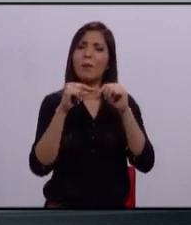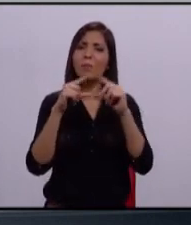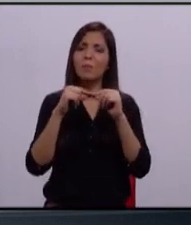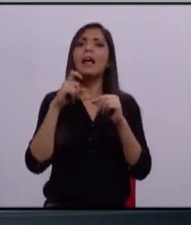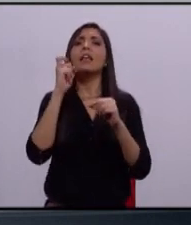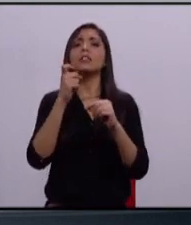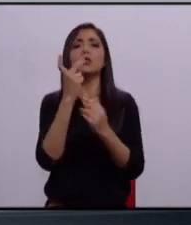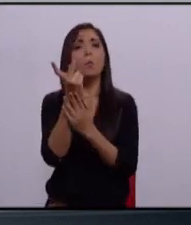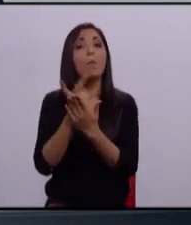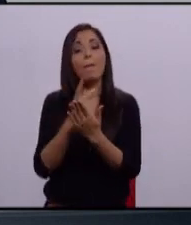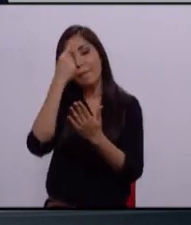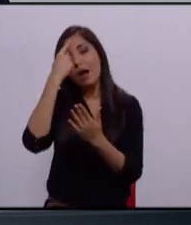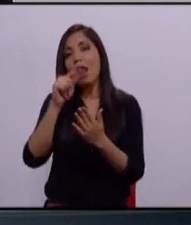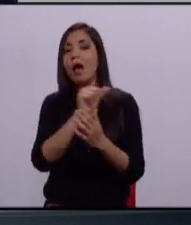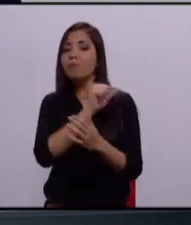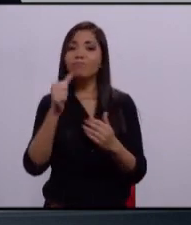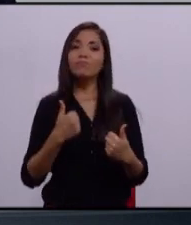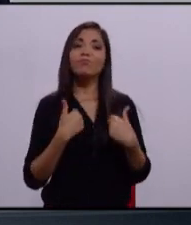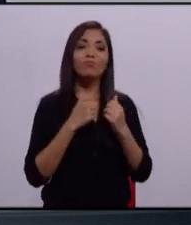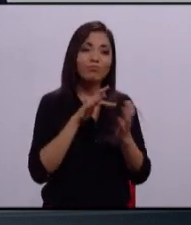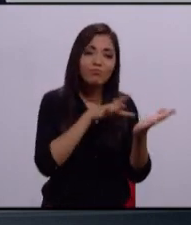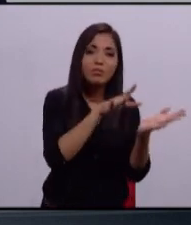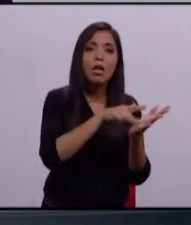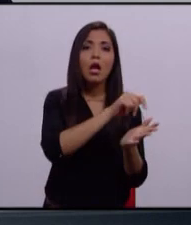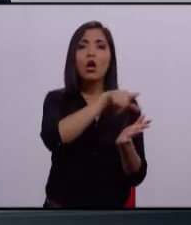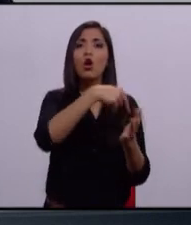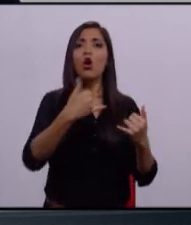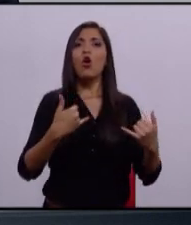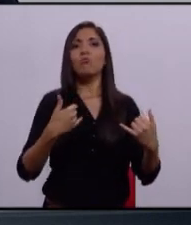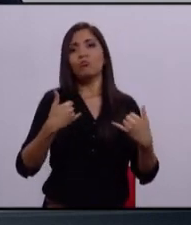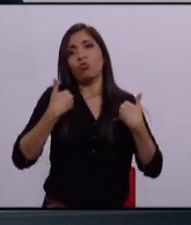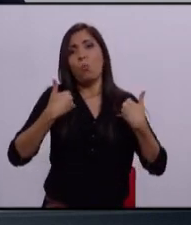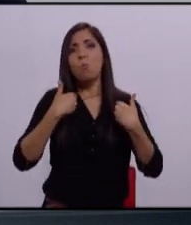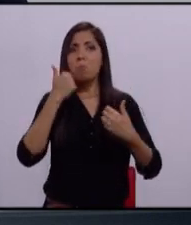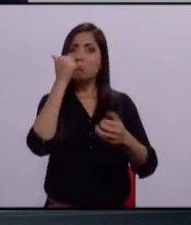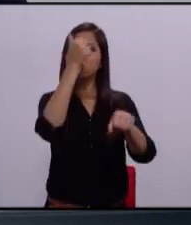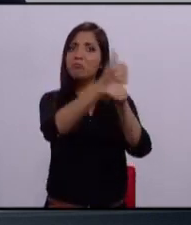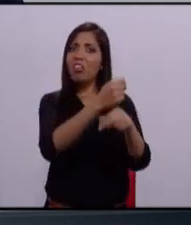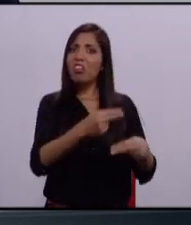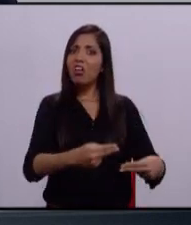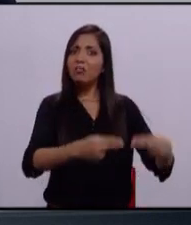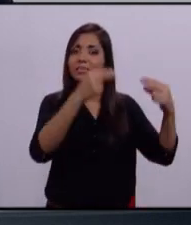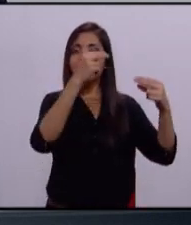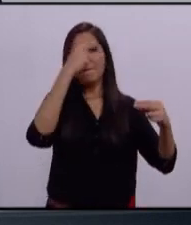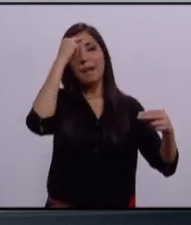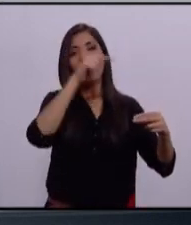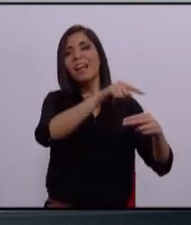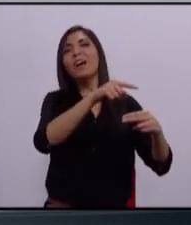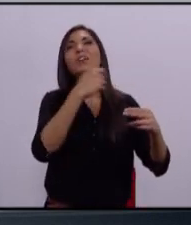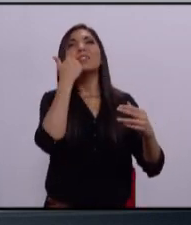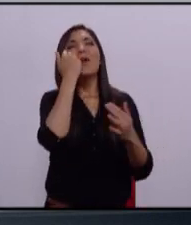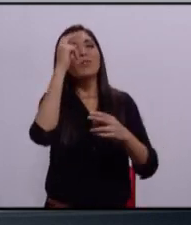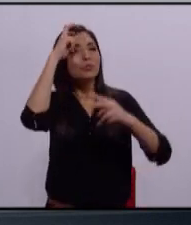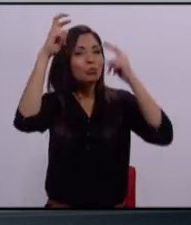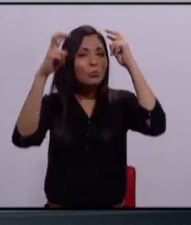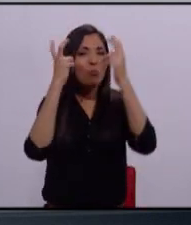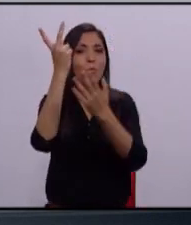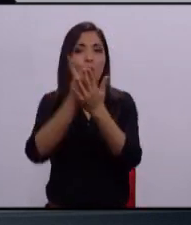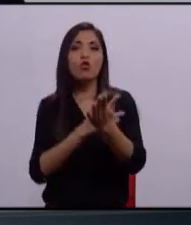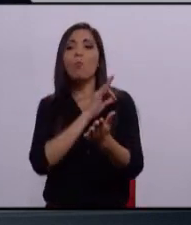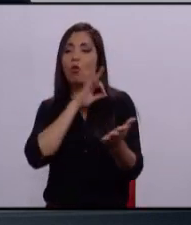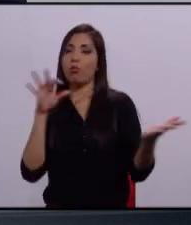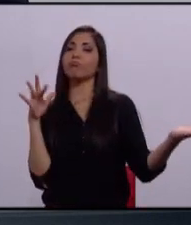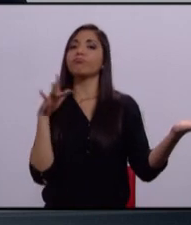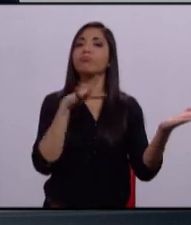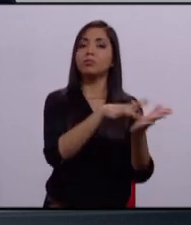impulsa a los jóvenes emprendedores y que permite que todos puedan lograr consolidar sus proyectos. Vamos